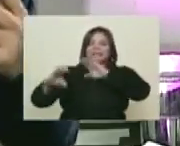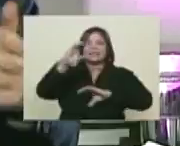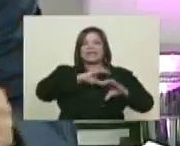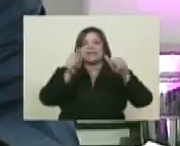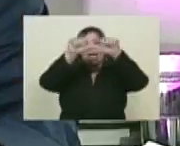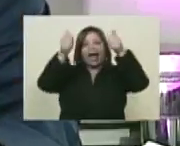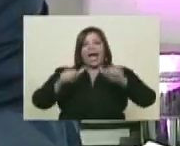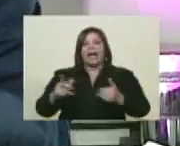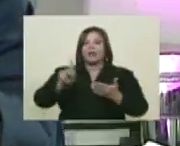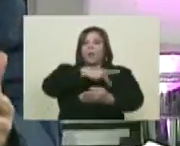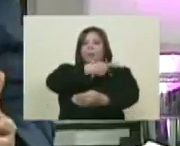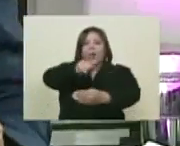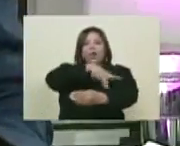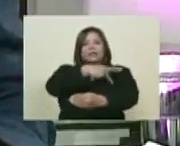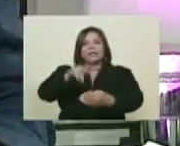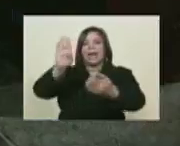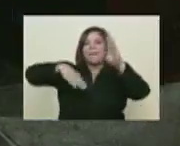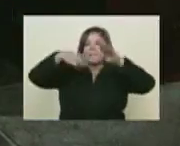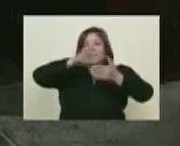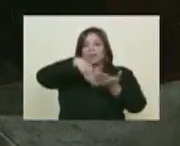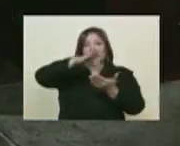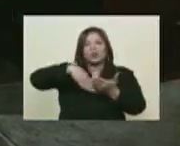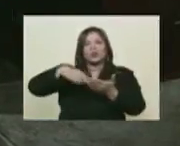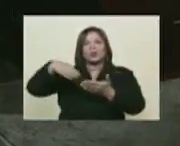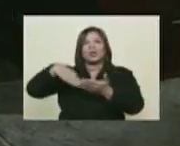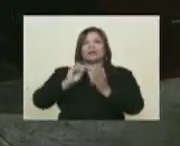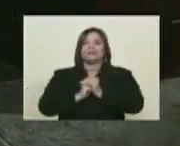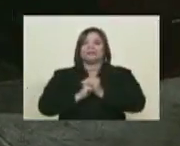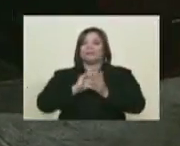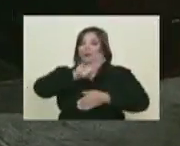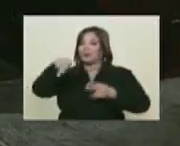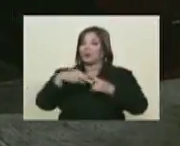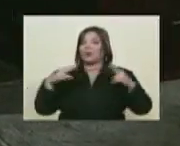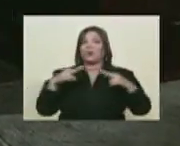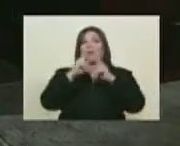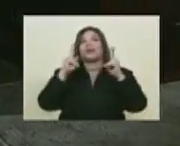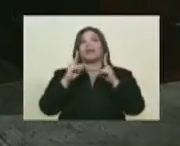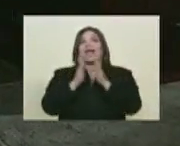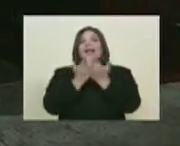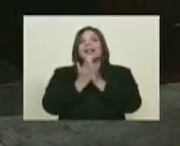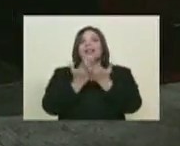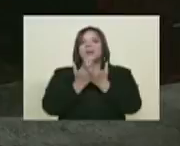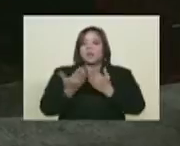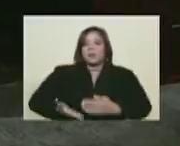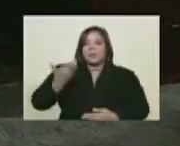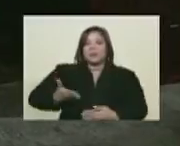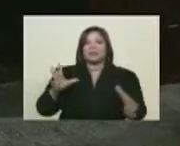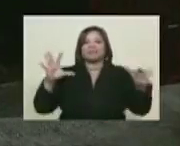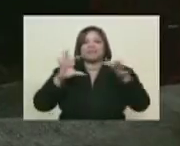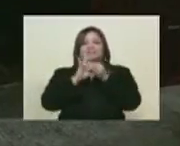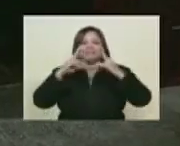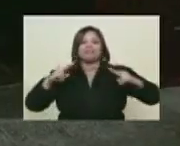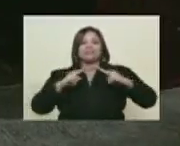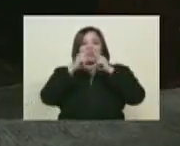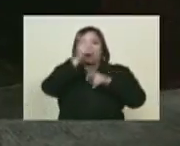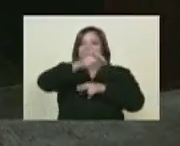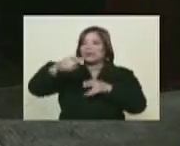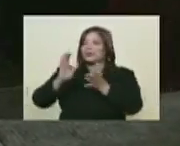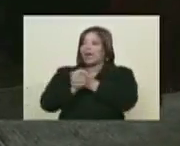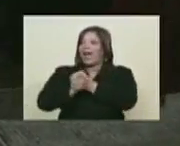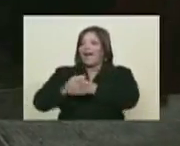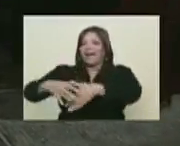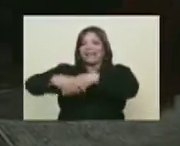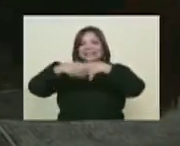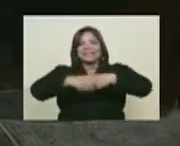las artes, la poesía, la pintura, y además también como excusa, el libro como excusa, para encontrarnos con gente que tenemos mucho